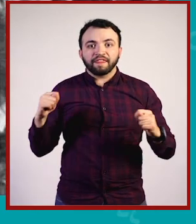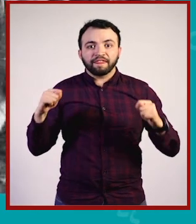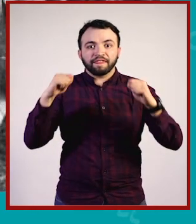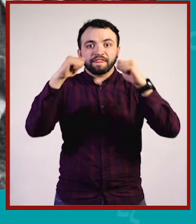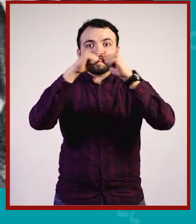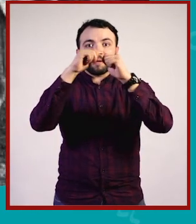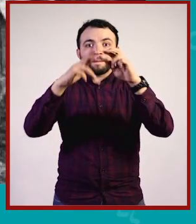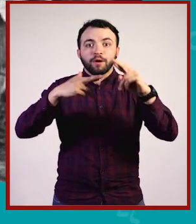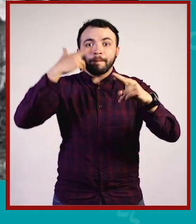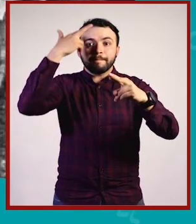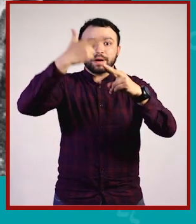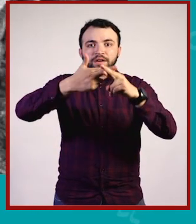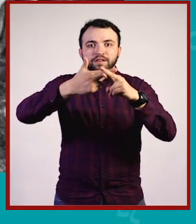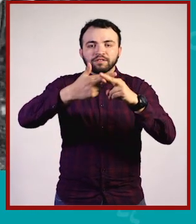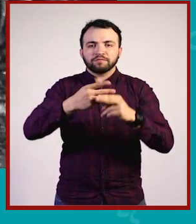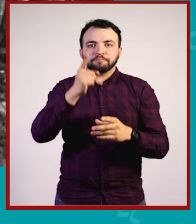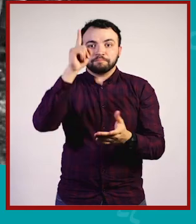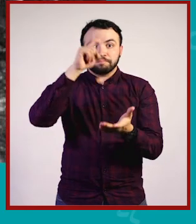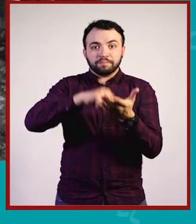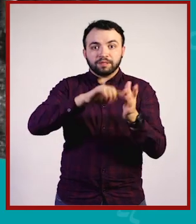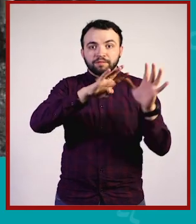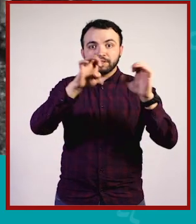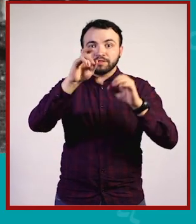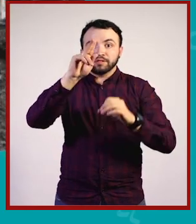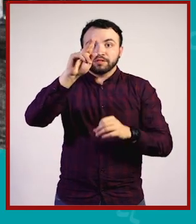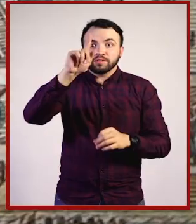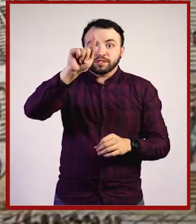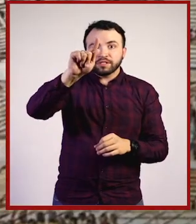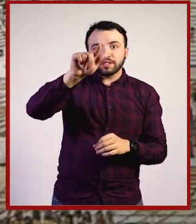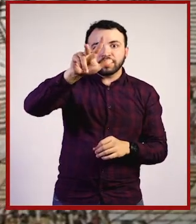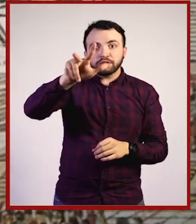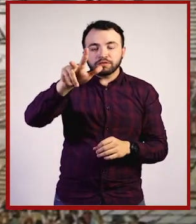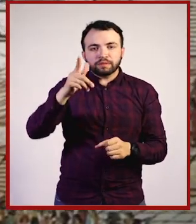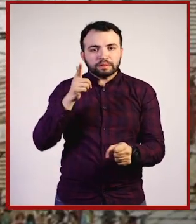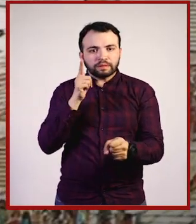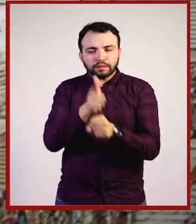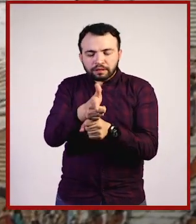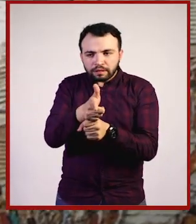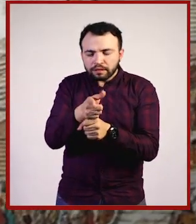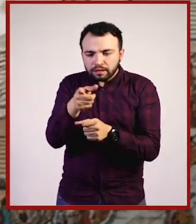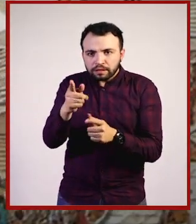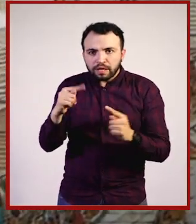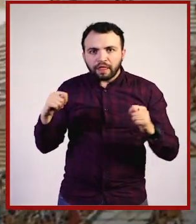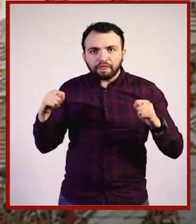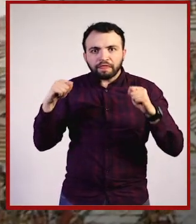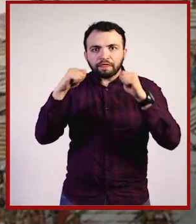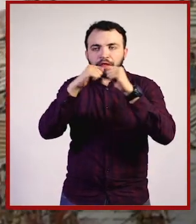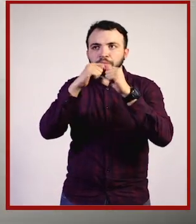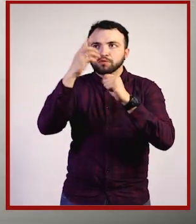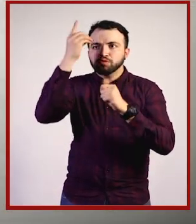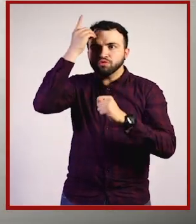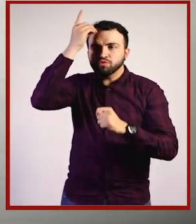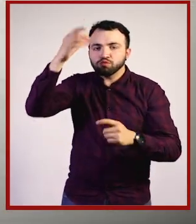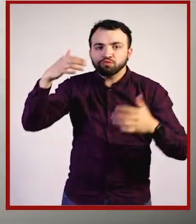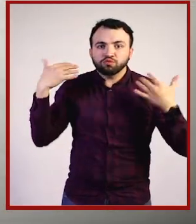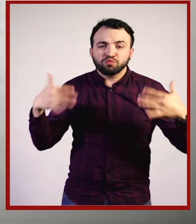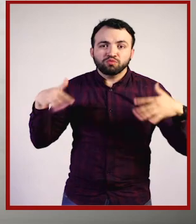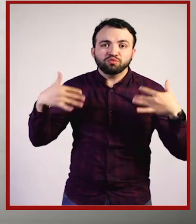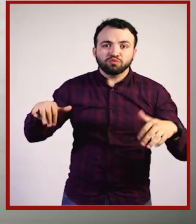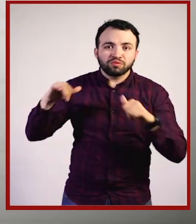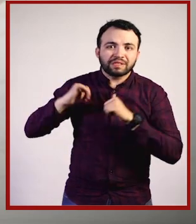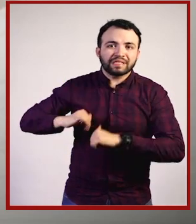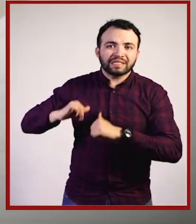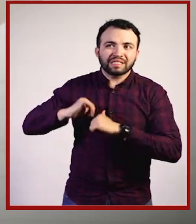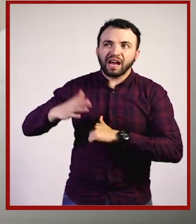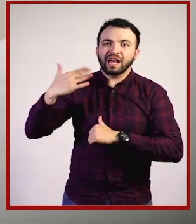1978, se encontró este templo, que era un templo a dos dioses, era un templo dual, donde se